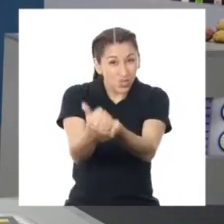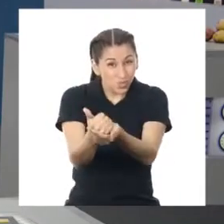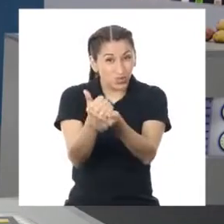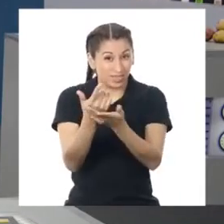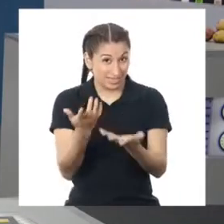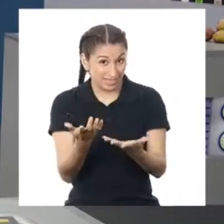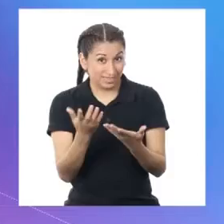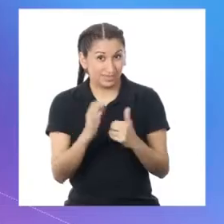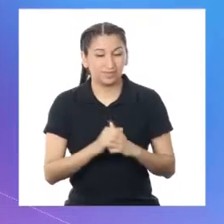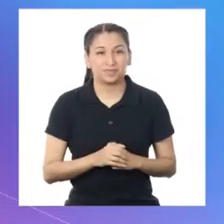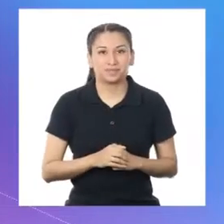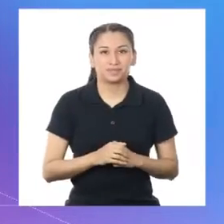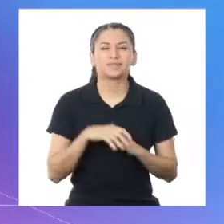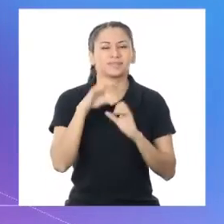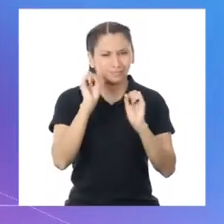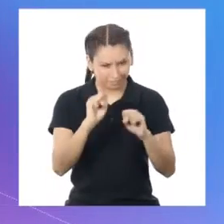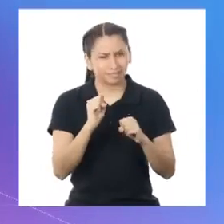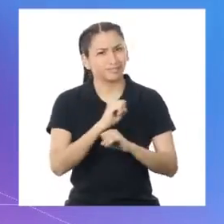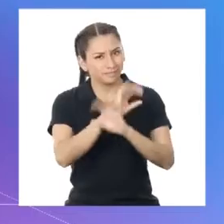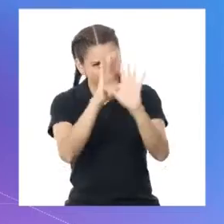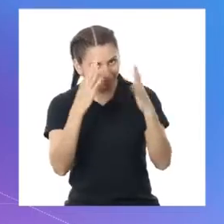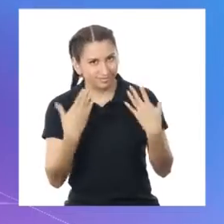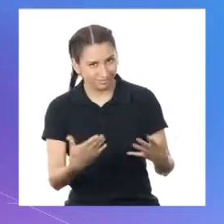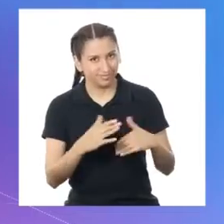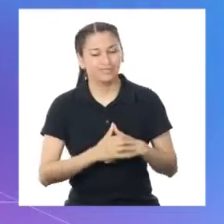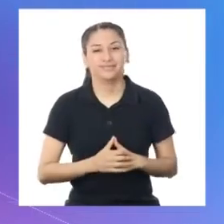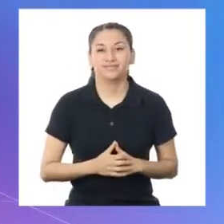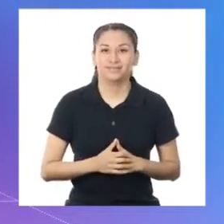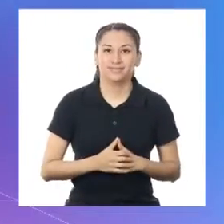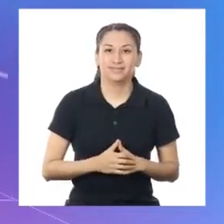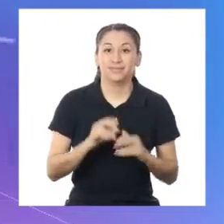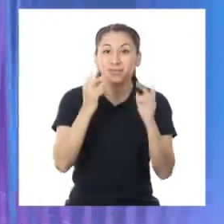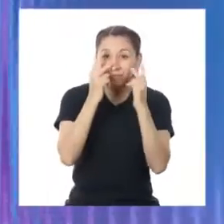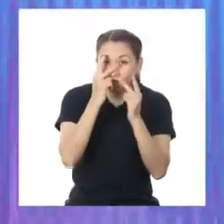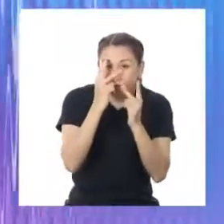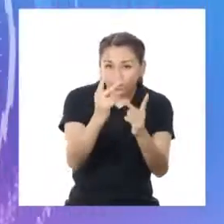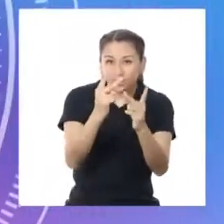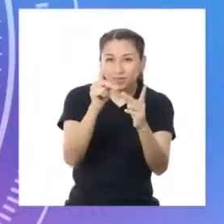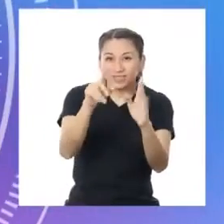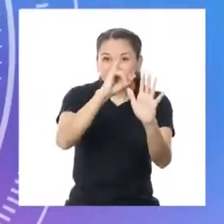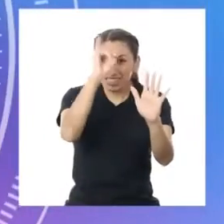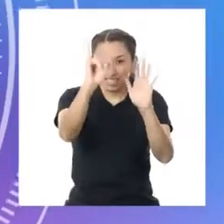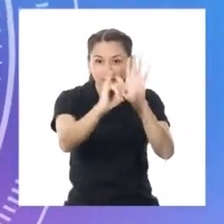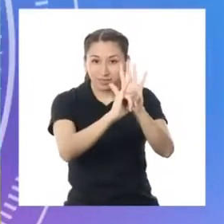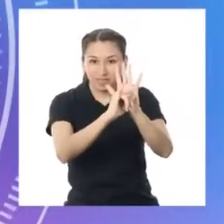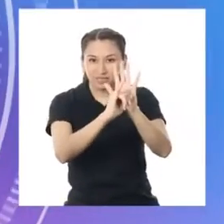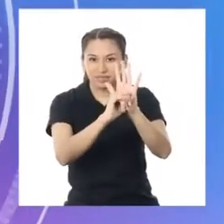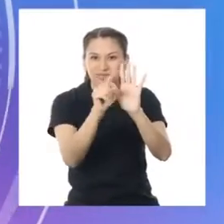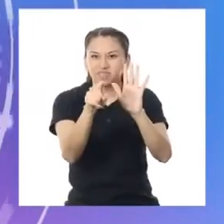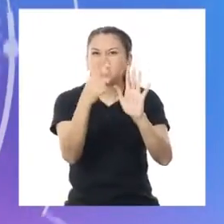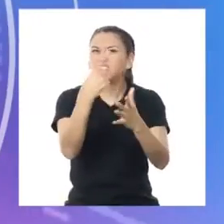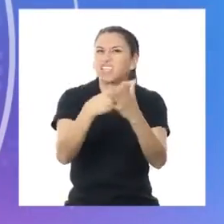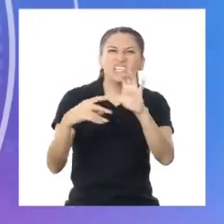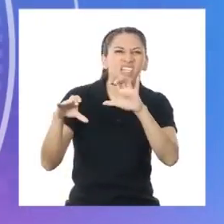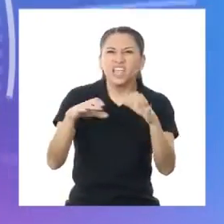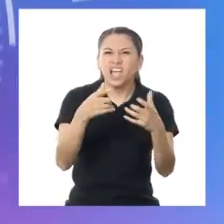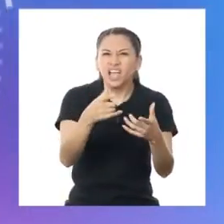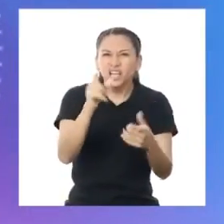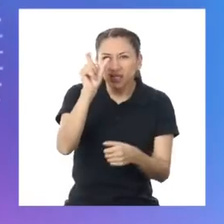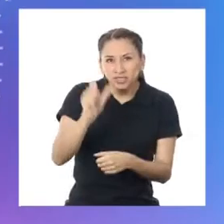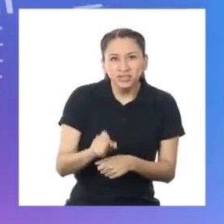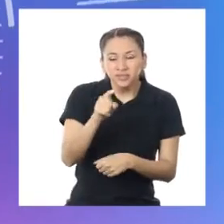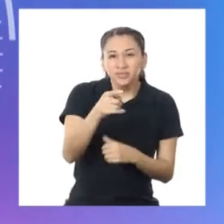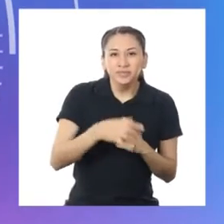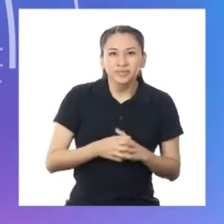ayudarlos? Por supuesto, Techi. Observemos esta imagen. ¿Qué está realizando esta